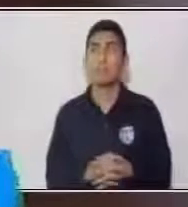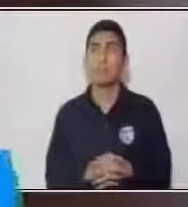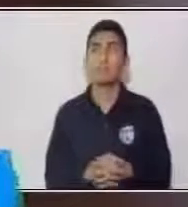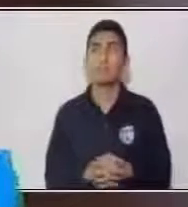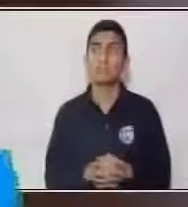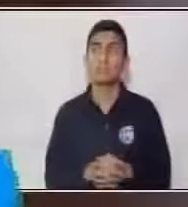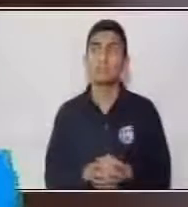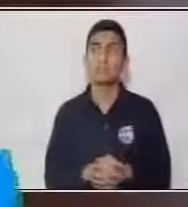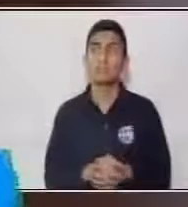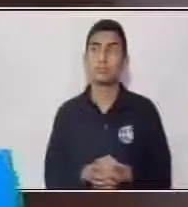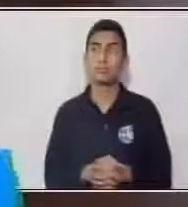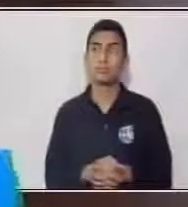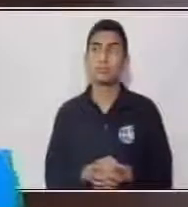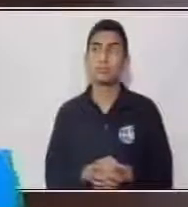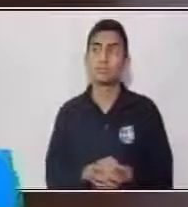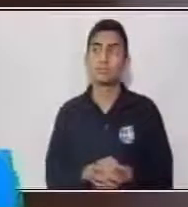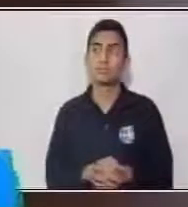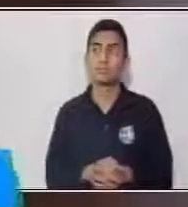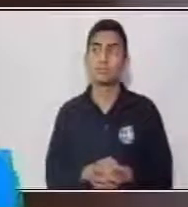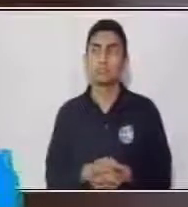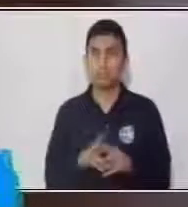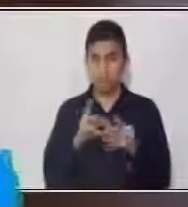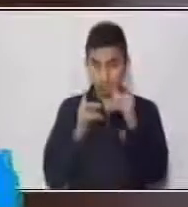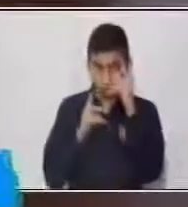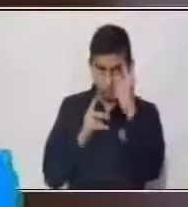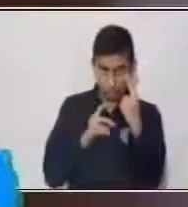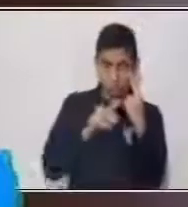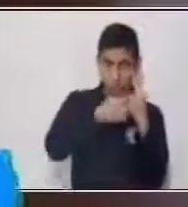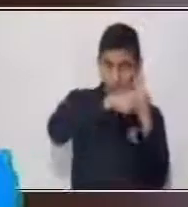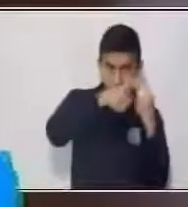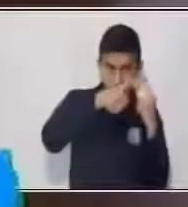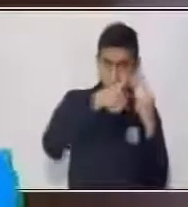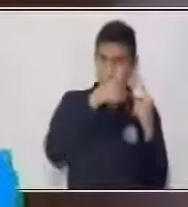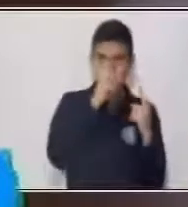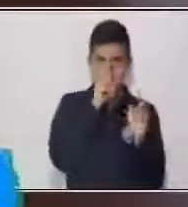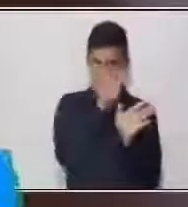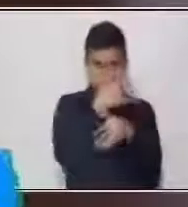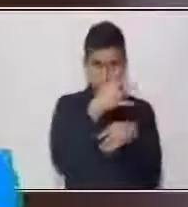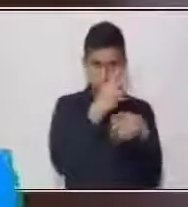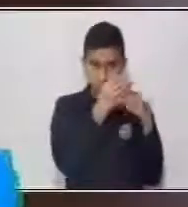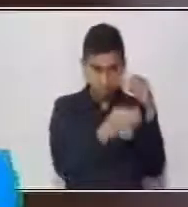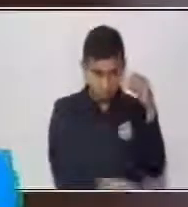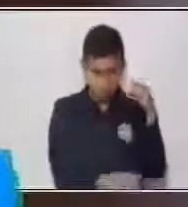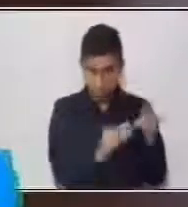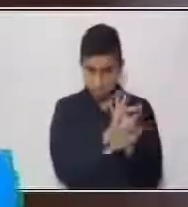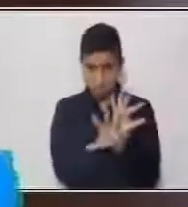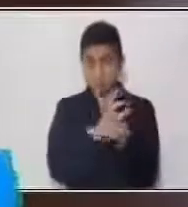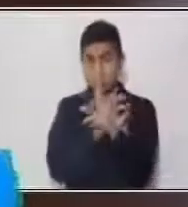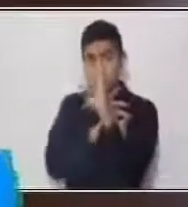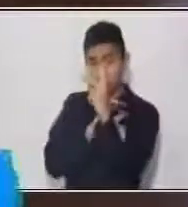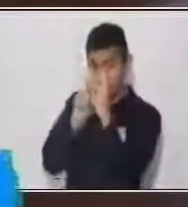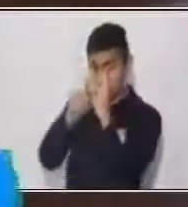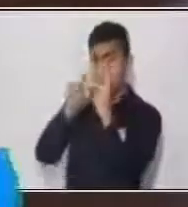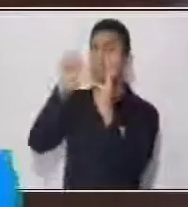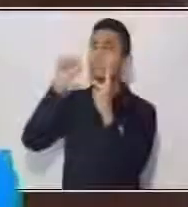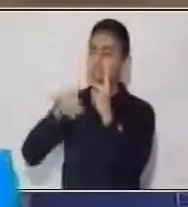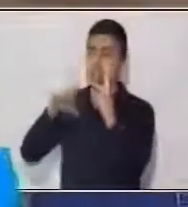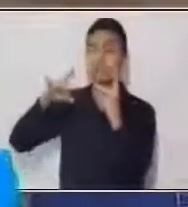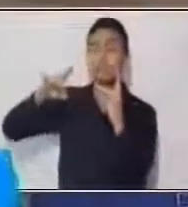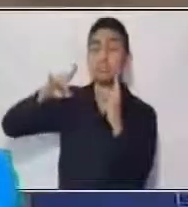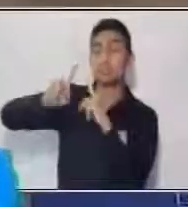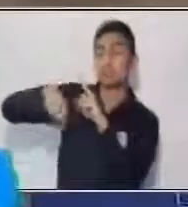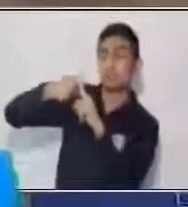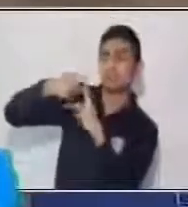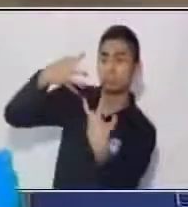su resistencia del agua que lo lleva hacia arriba, que es el agua con sal. Si el peso es mayor que el empuje del agua, el huevo se hunde.